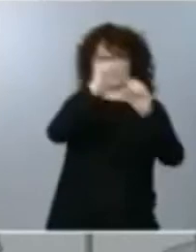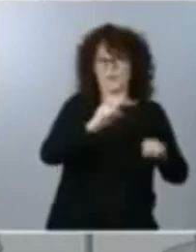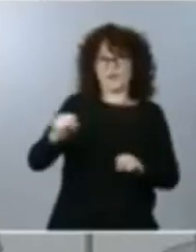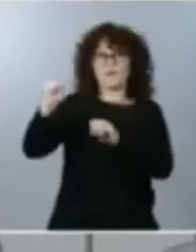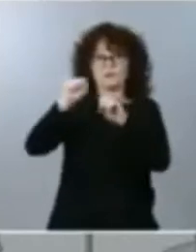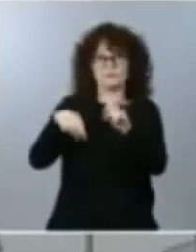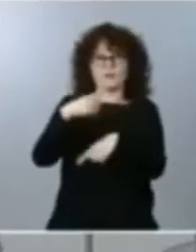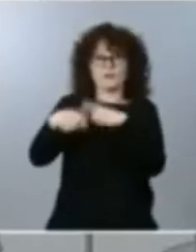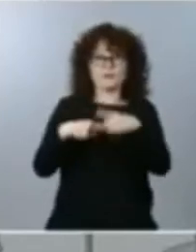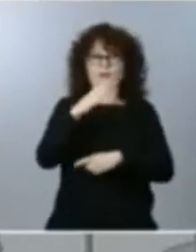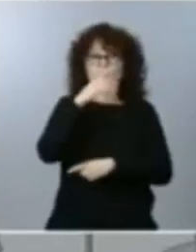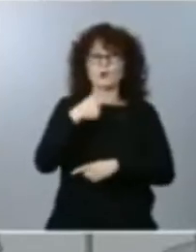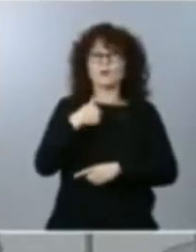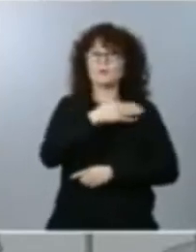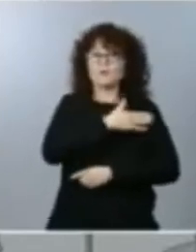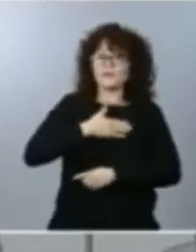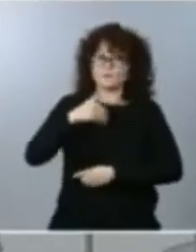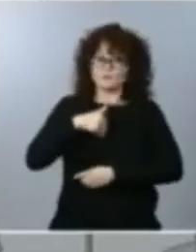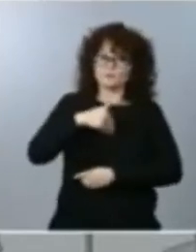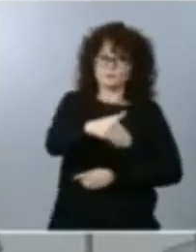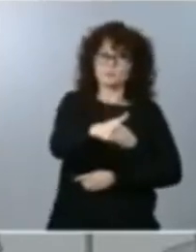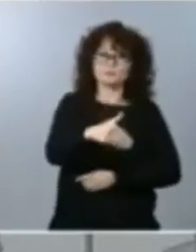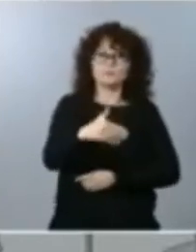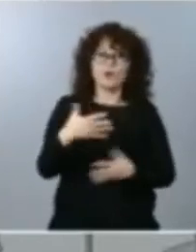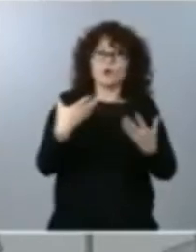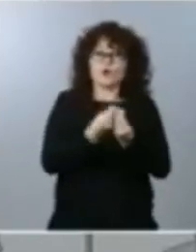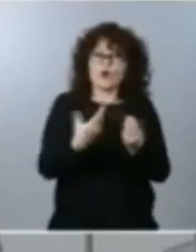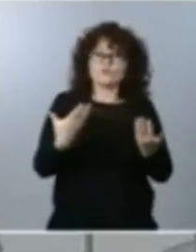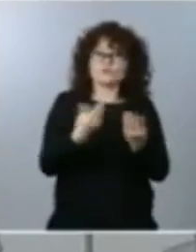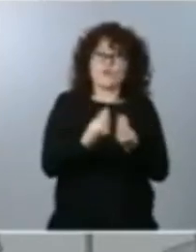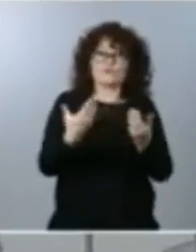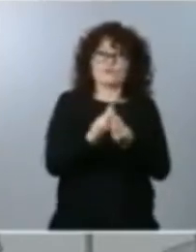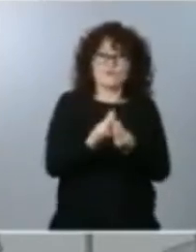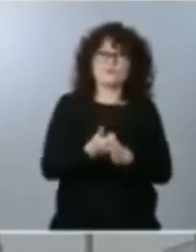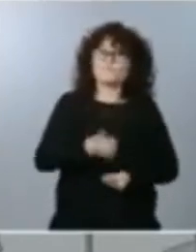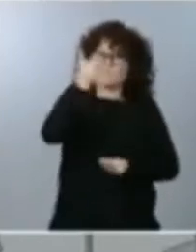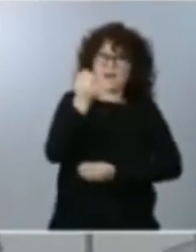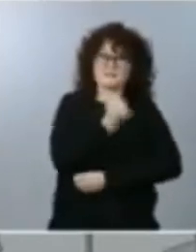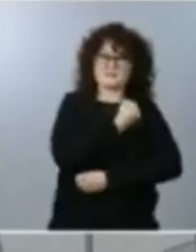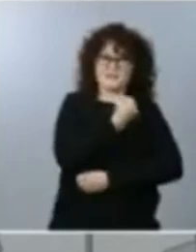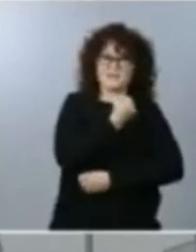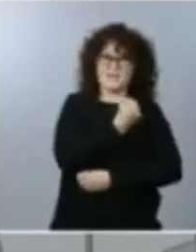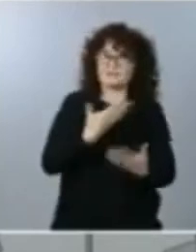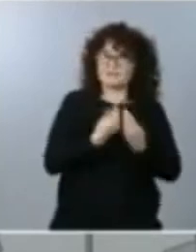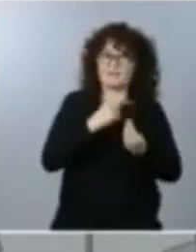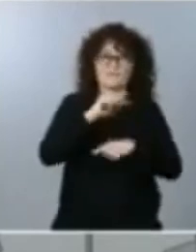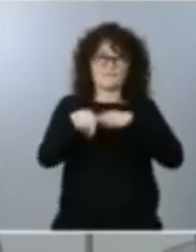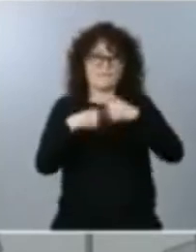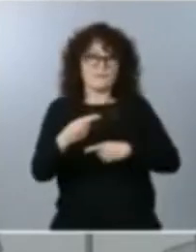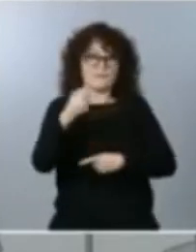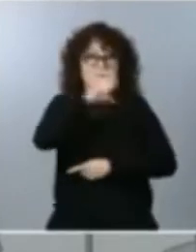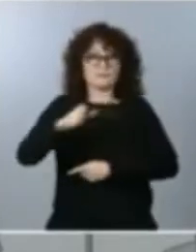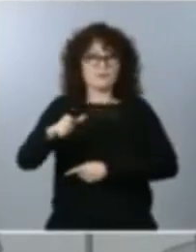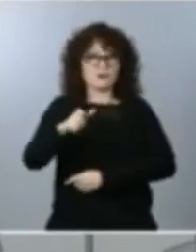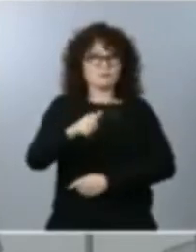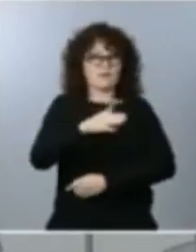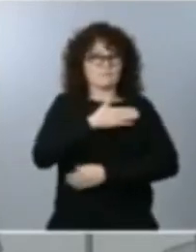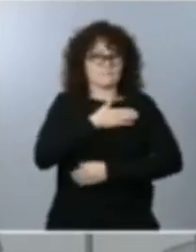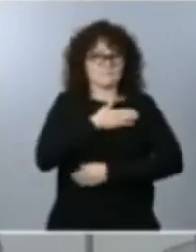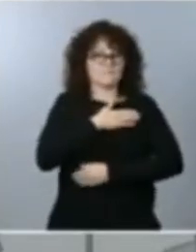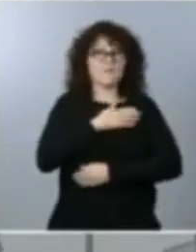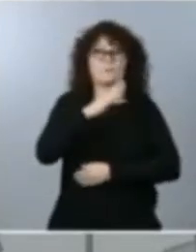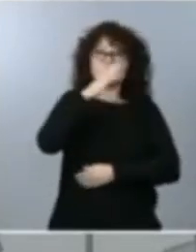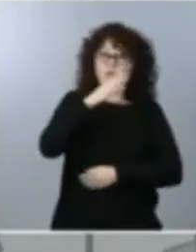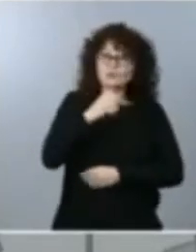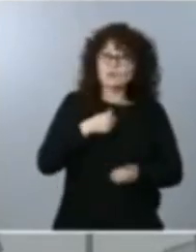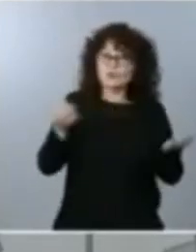Navidades más en compañía de nuestros seres queridos, de los seres a los que amamos. Por eso, el Consejo Interterritorial, donde está representado,